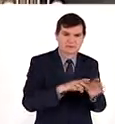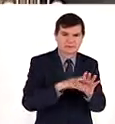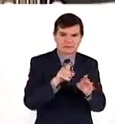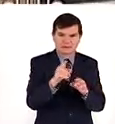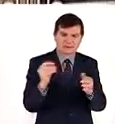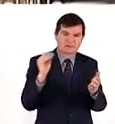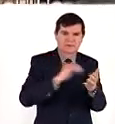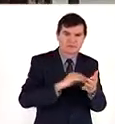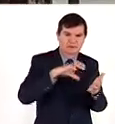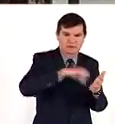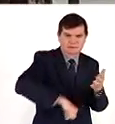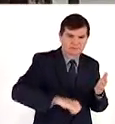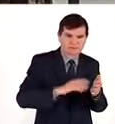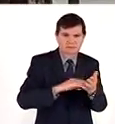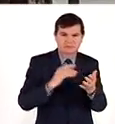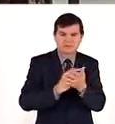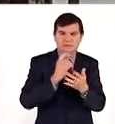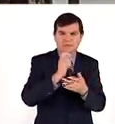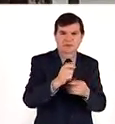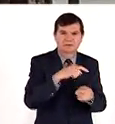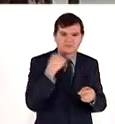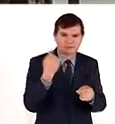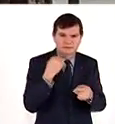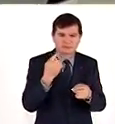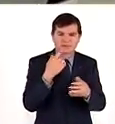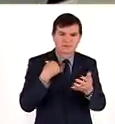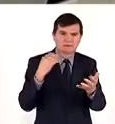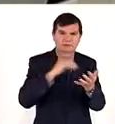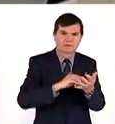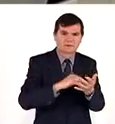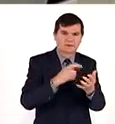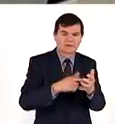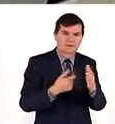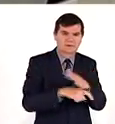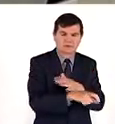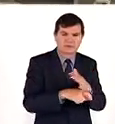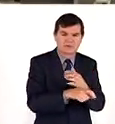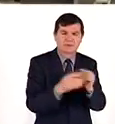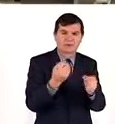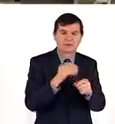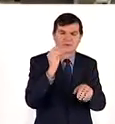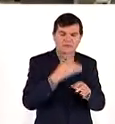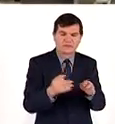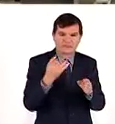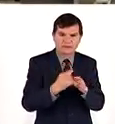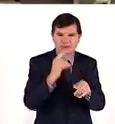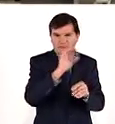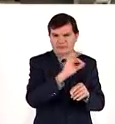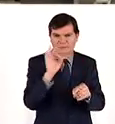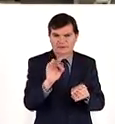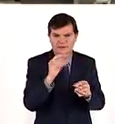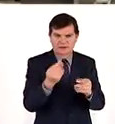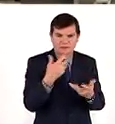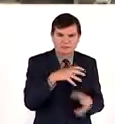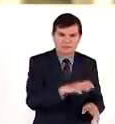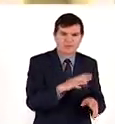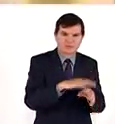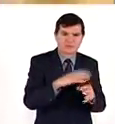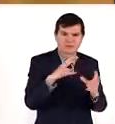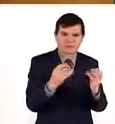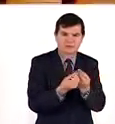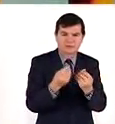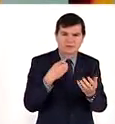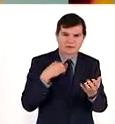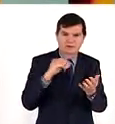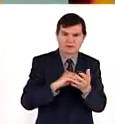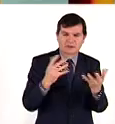institución realiza cargos por pagos vencidos a las cuentas de depósito del usuario sin indicar fecha ni monto por el que se harán.